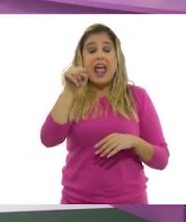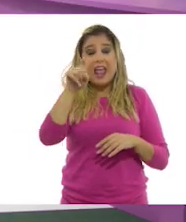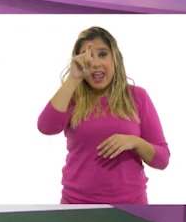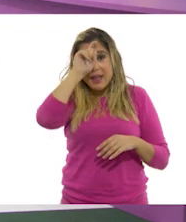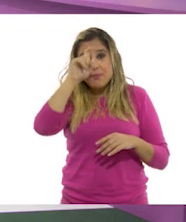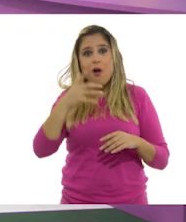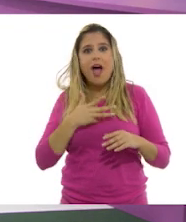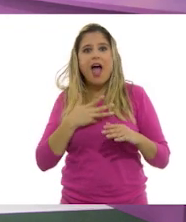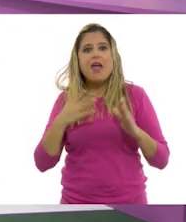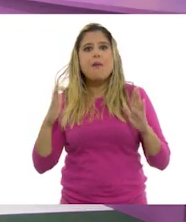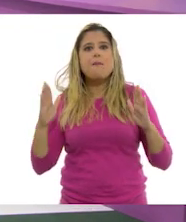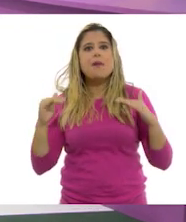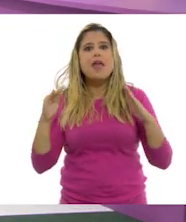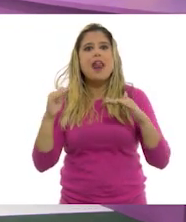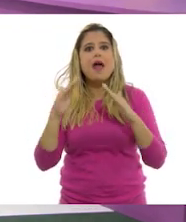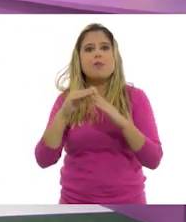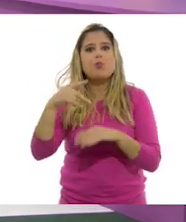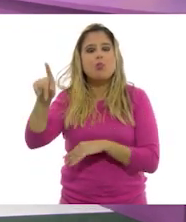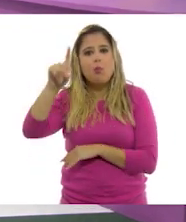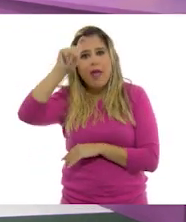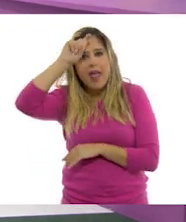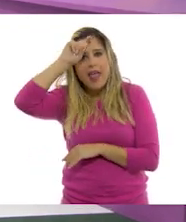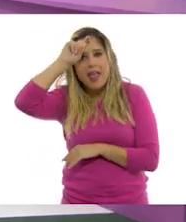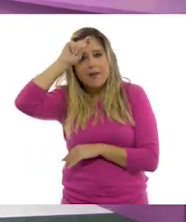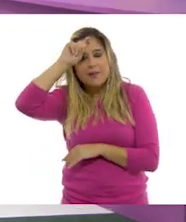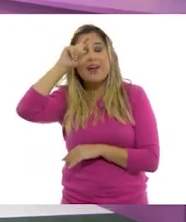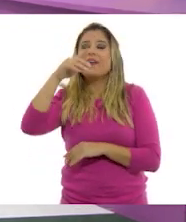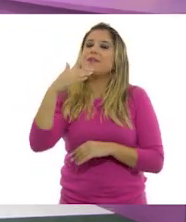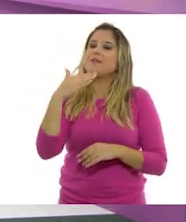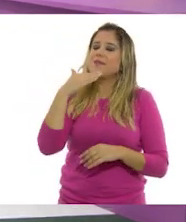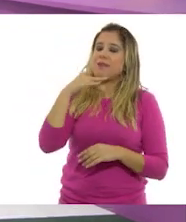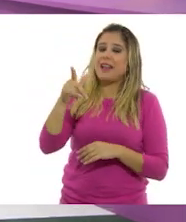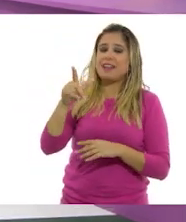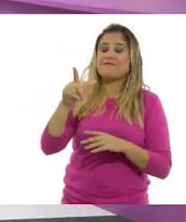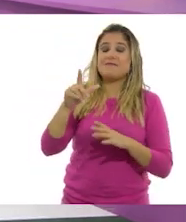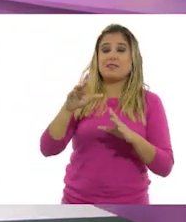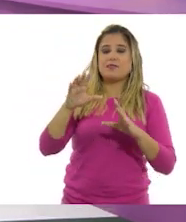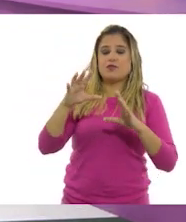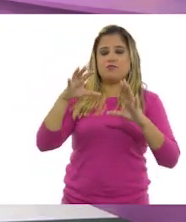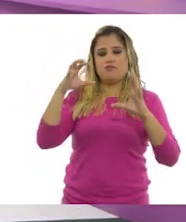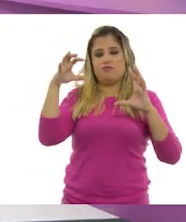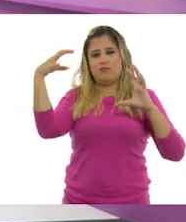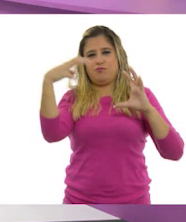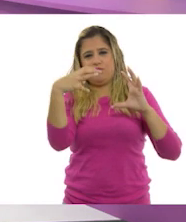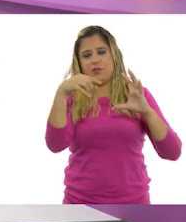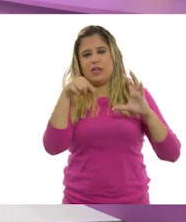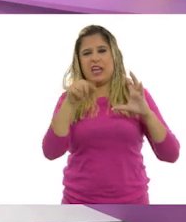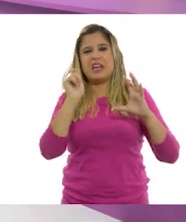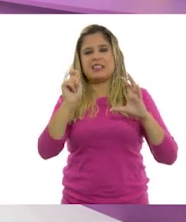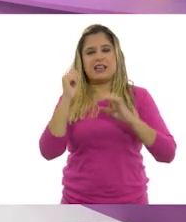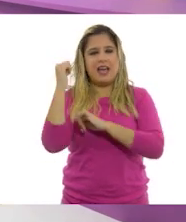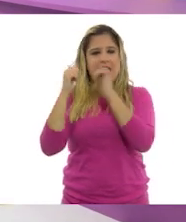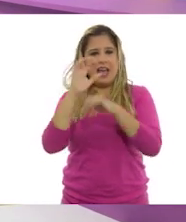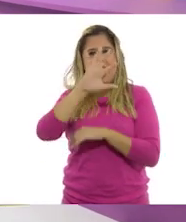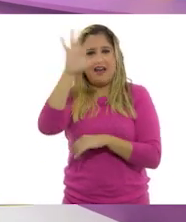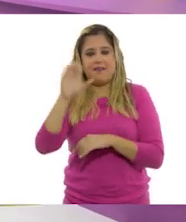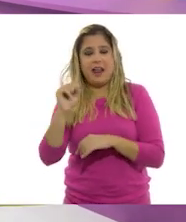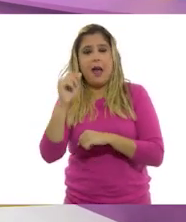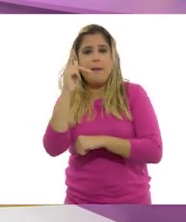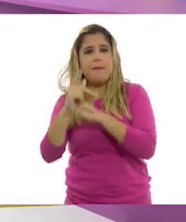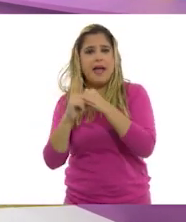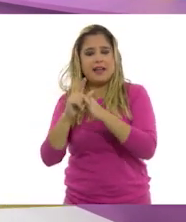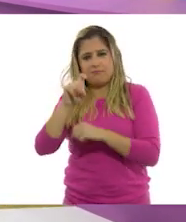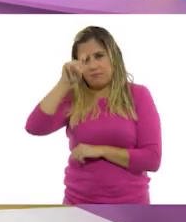las pirámides de Egipto. Ok. Entonces, mira, voy a poner aquí continente, África. El país, voy a poner Egipto.